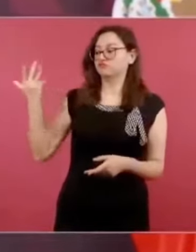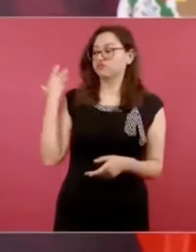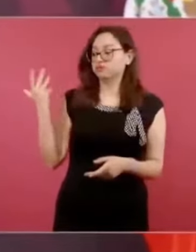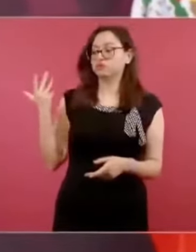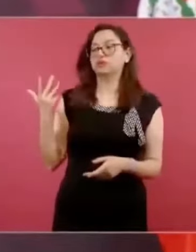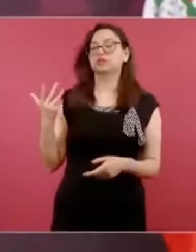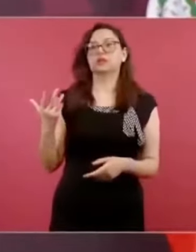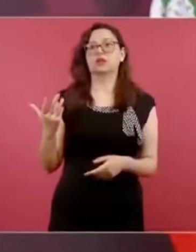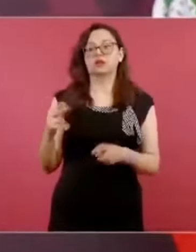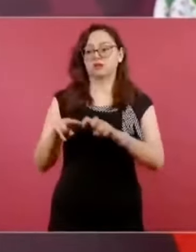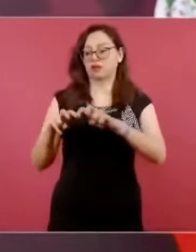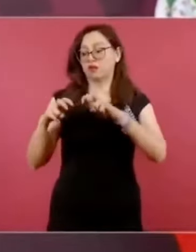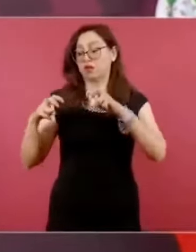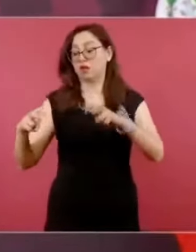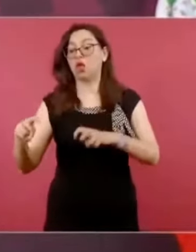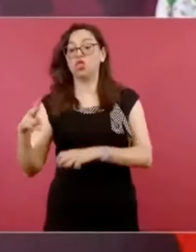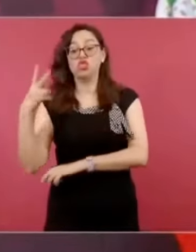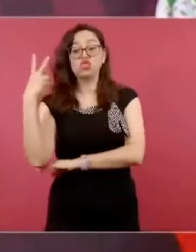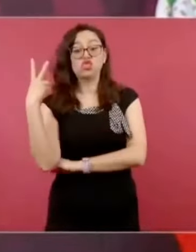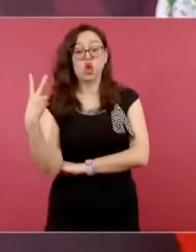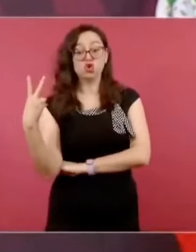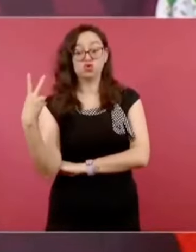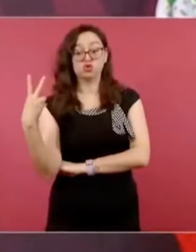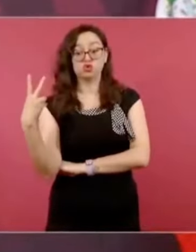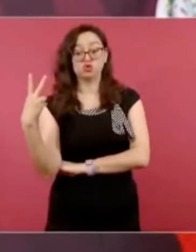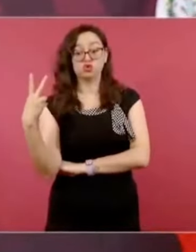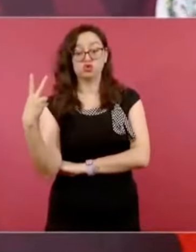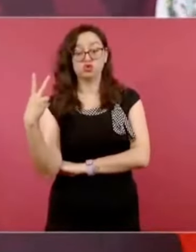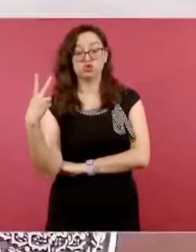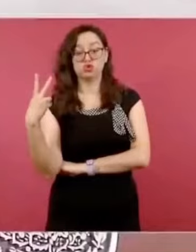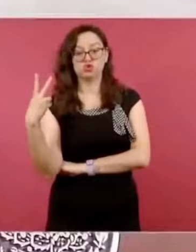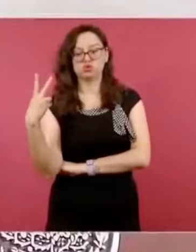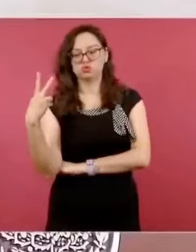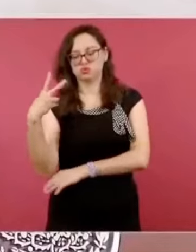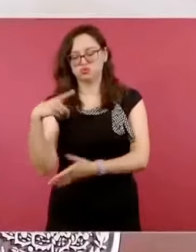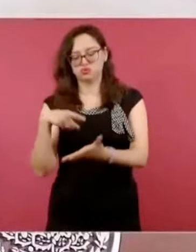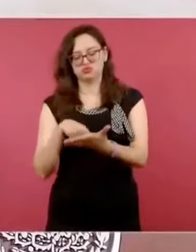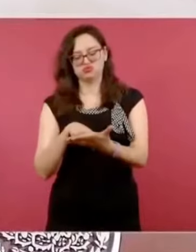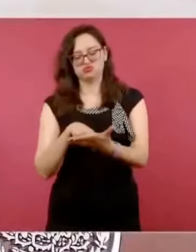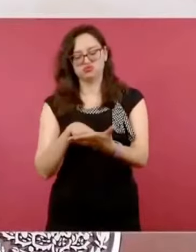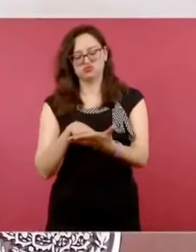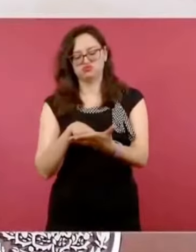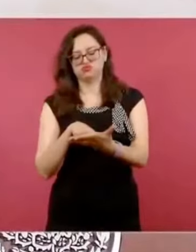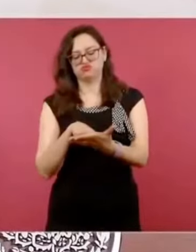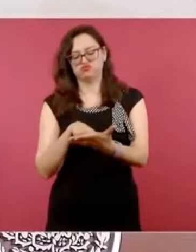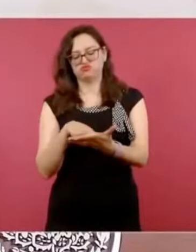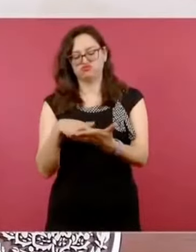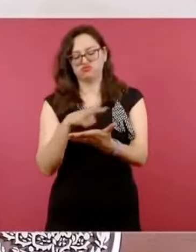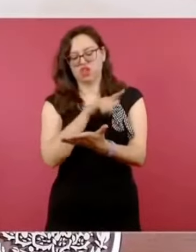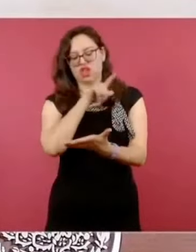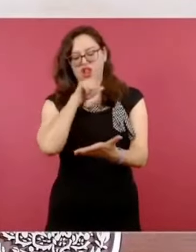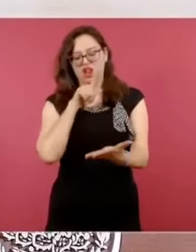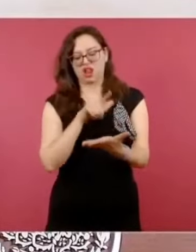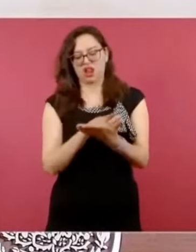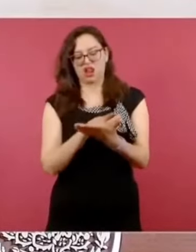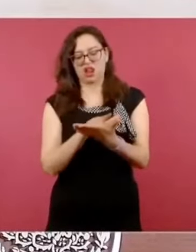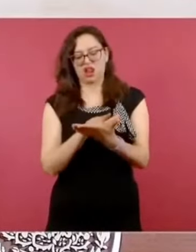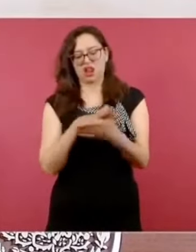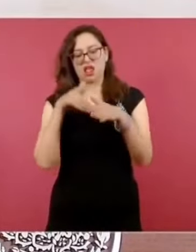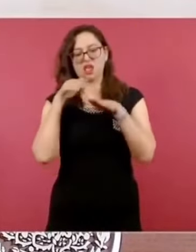Legislativo y hayan nulificado